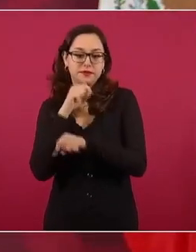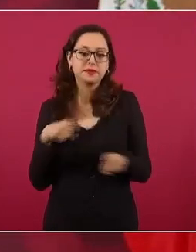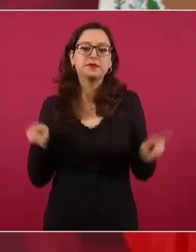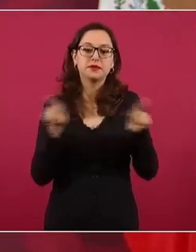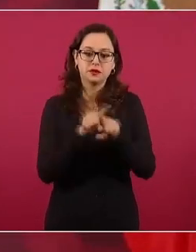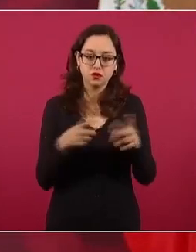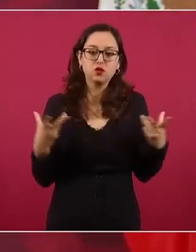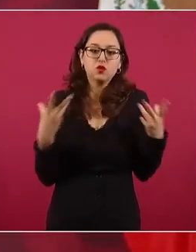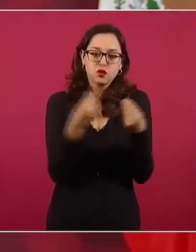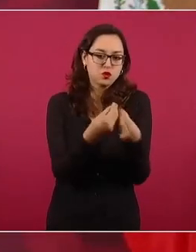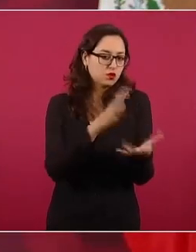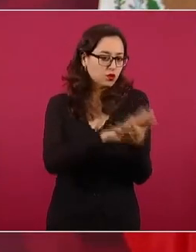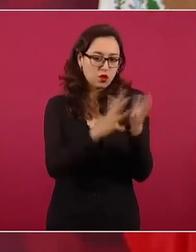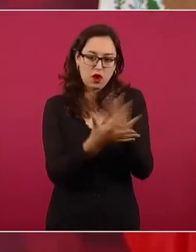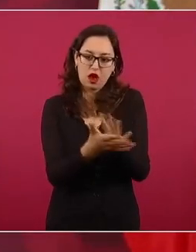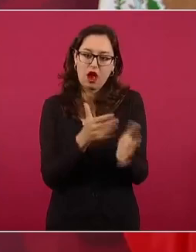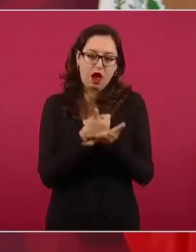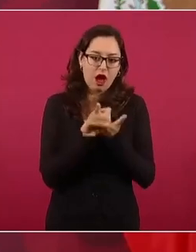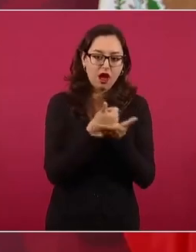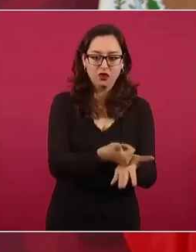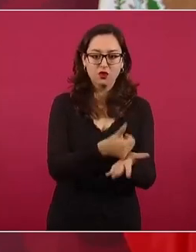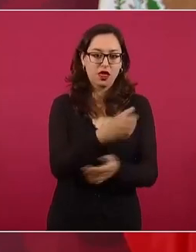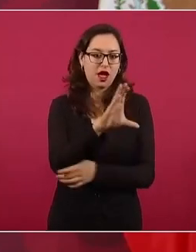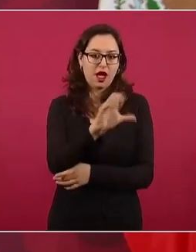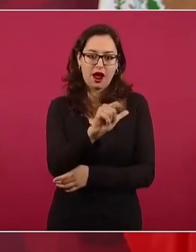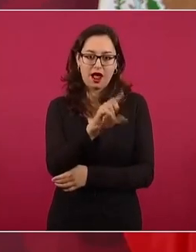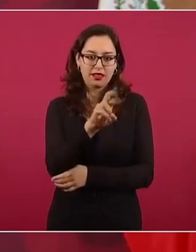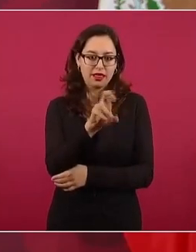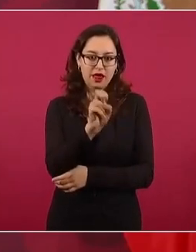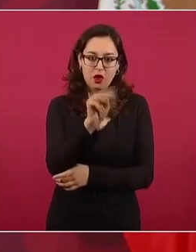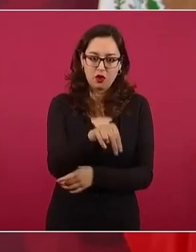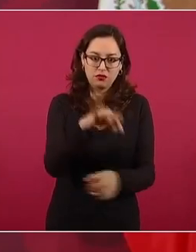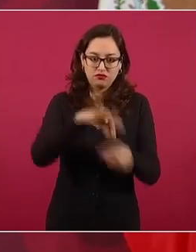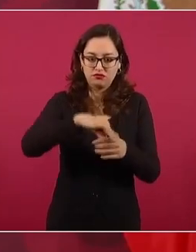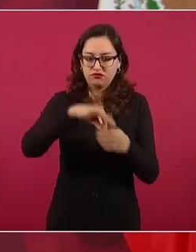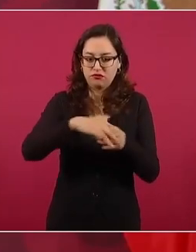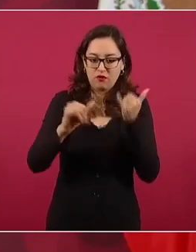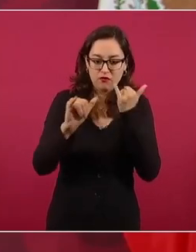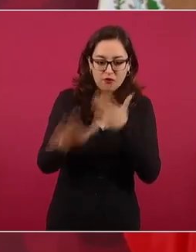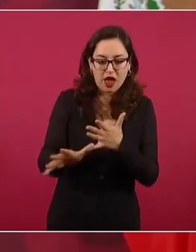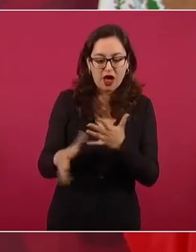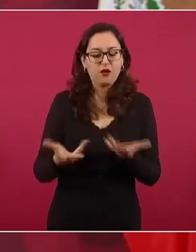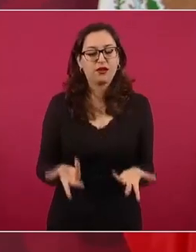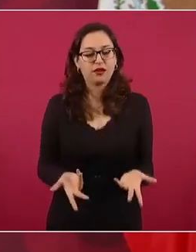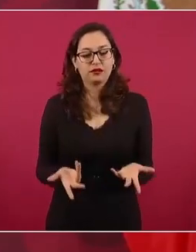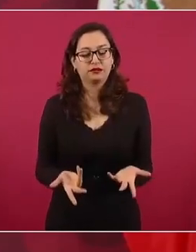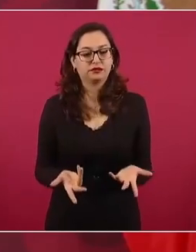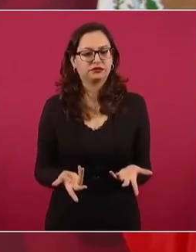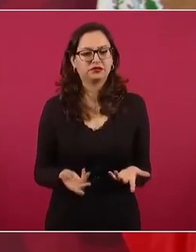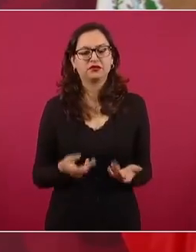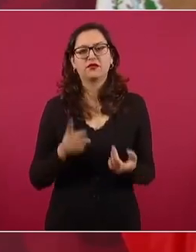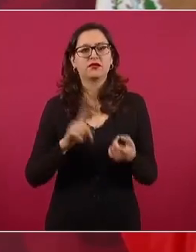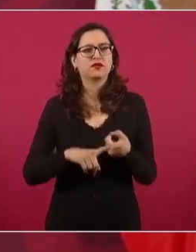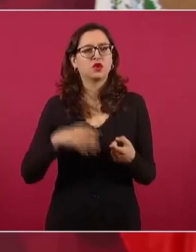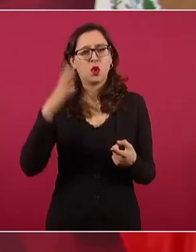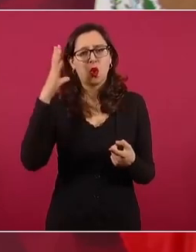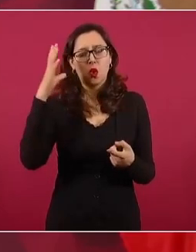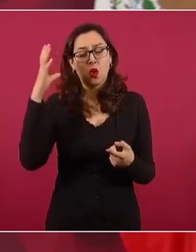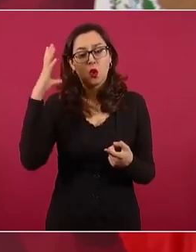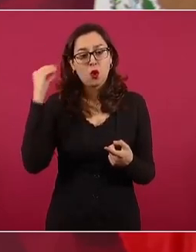Marín y los de Coahuila, los de Nuevo León,